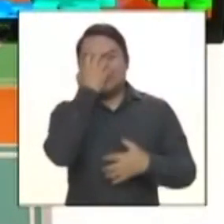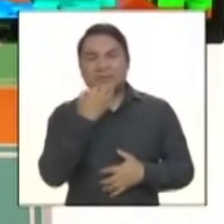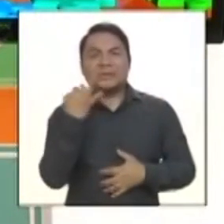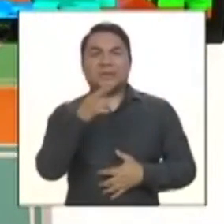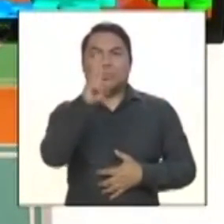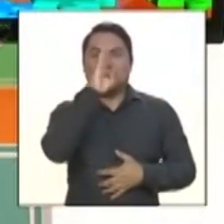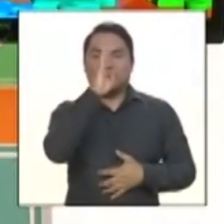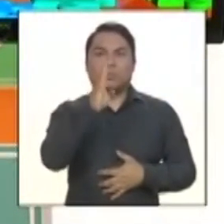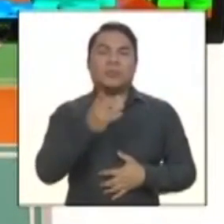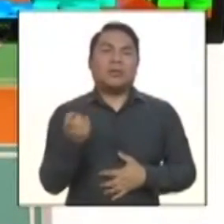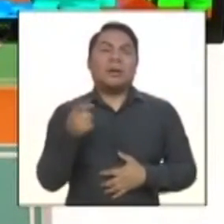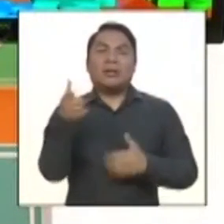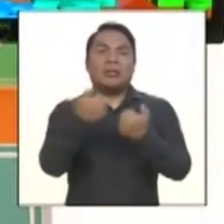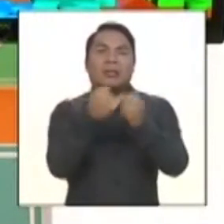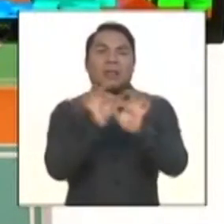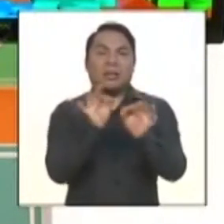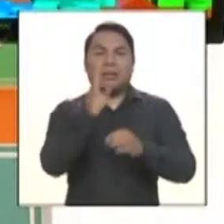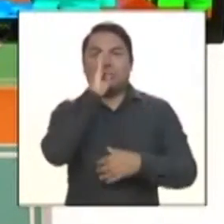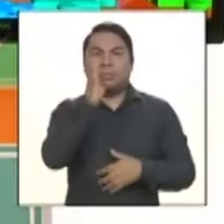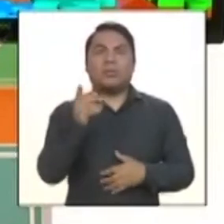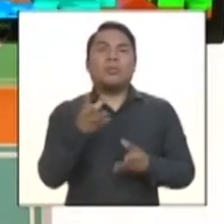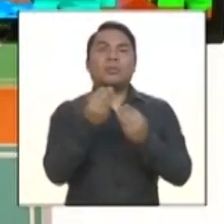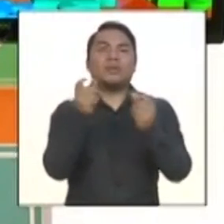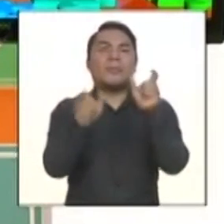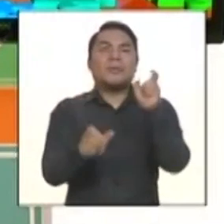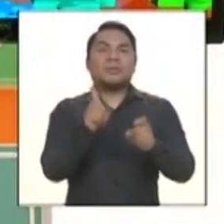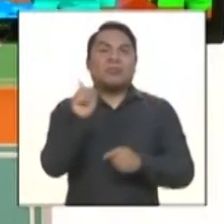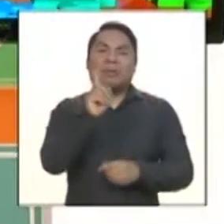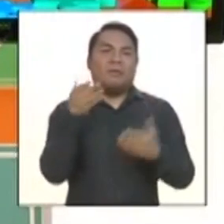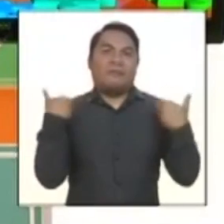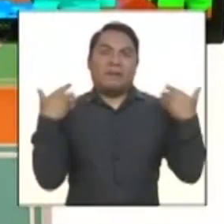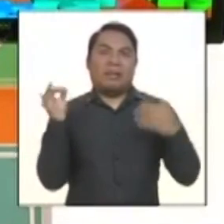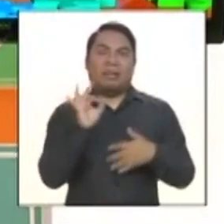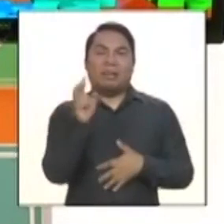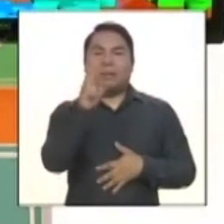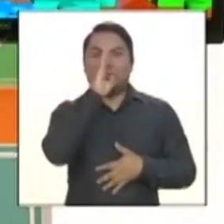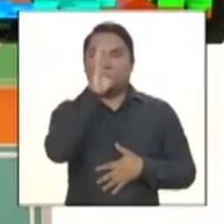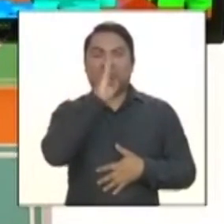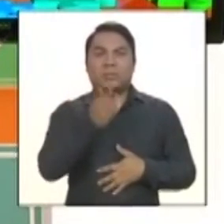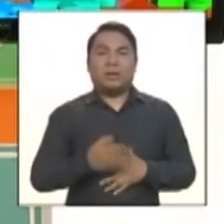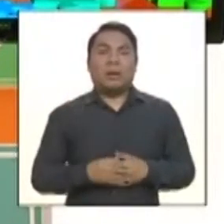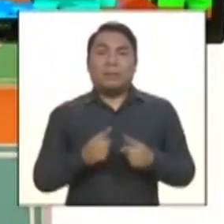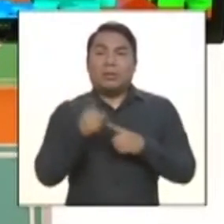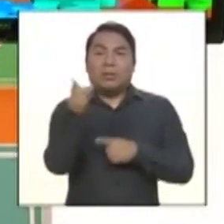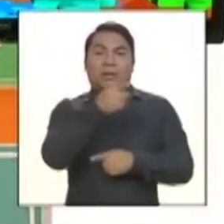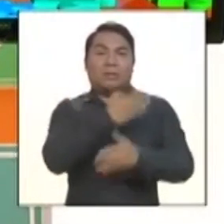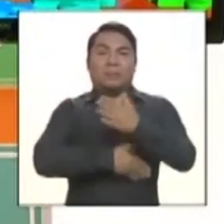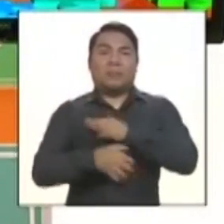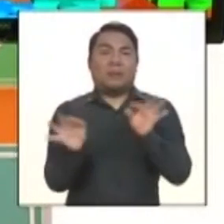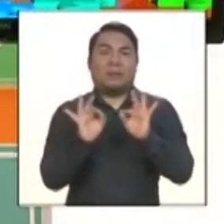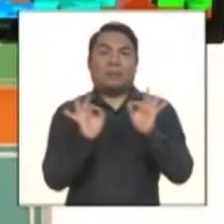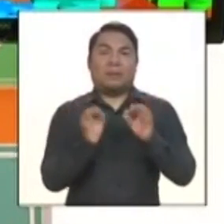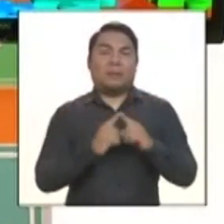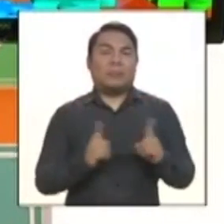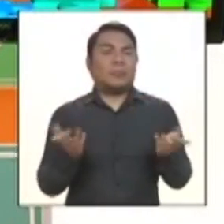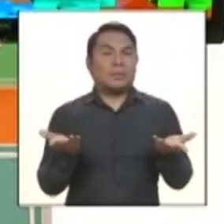y no son felices. Así es. Entonces, es mucha gente que es infeliz, que no necesariamente tiene que tener una discapacidad. Así Yo creo que es feliz quien aprende a